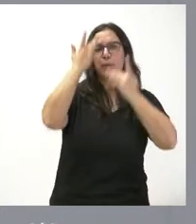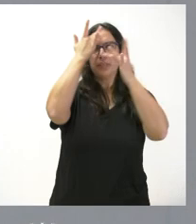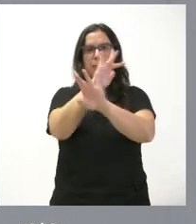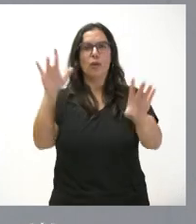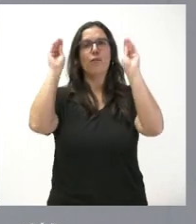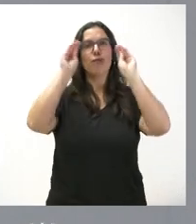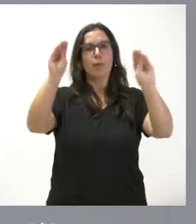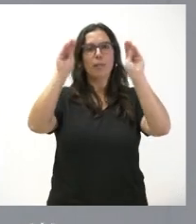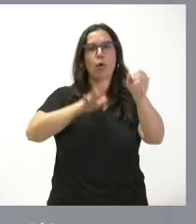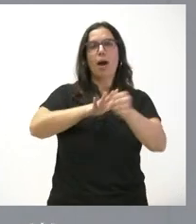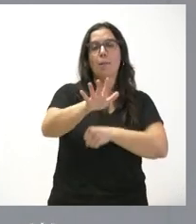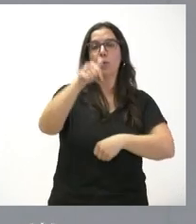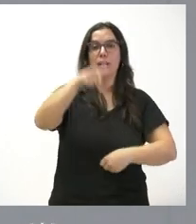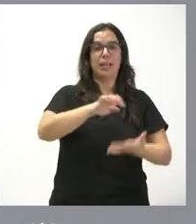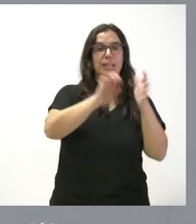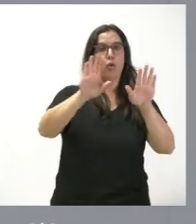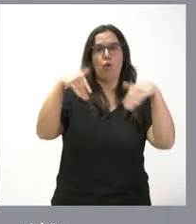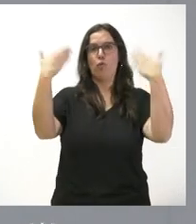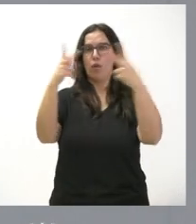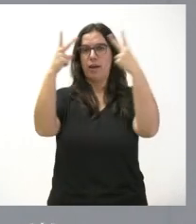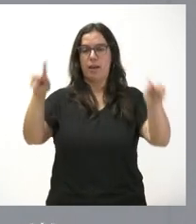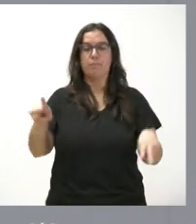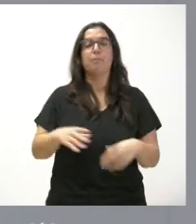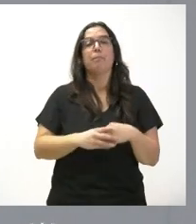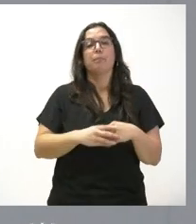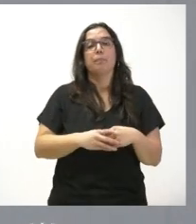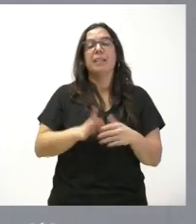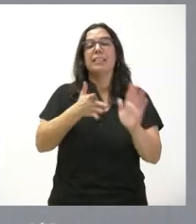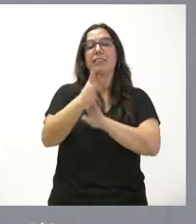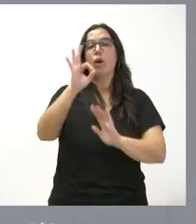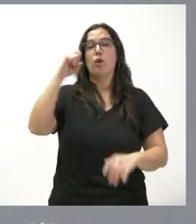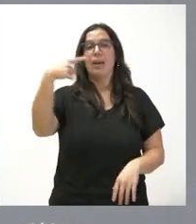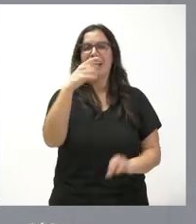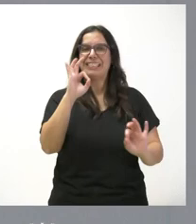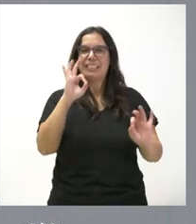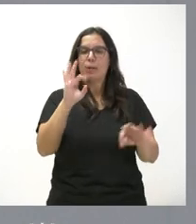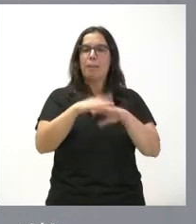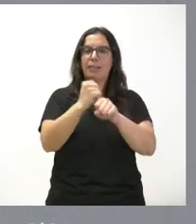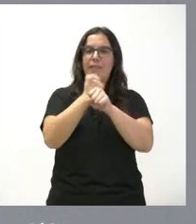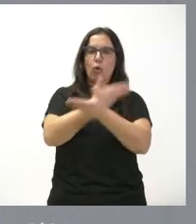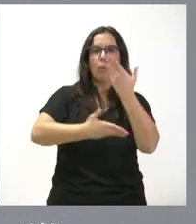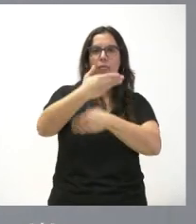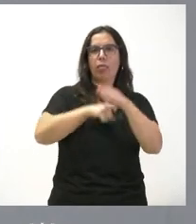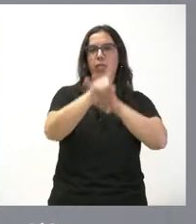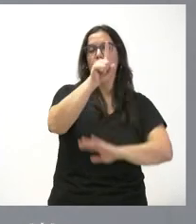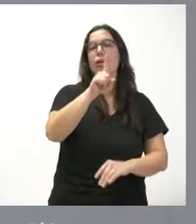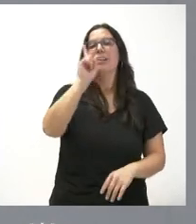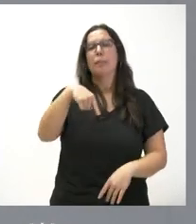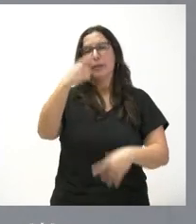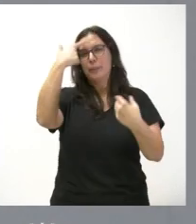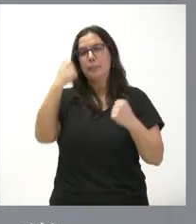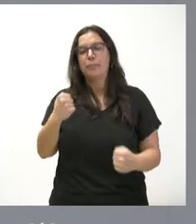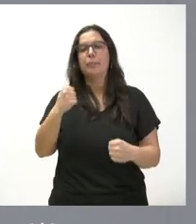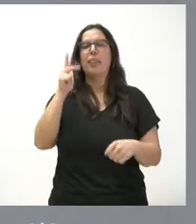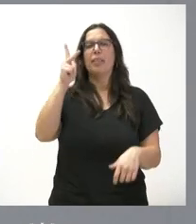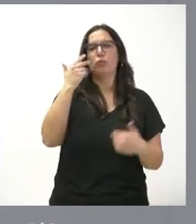formación en este ámbito dentro y fuera de Castilla y León y de España. Se trata de ONGs especializadas en cooperación al desarrollo y especializadas también en materia